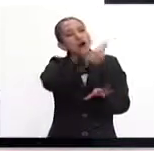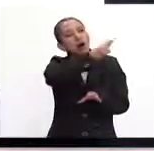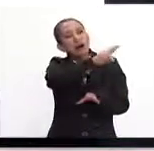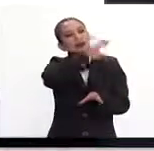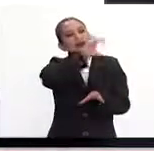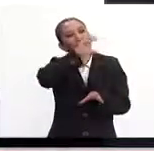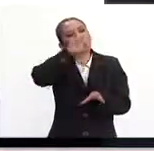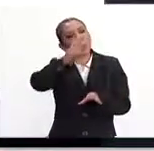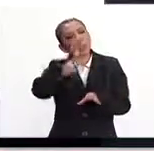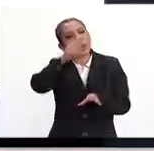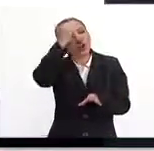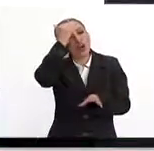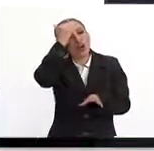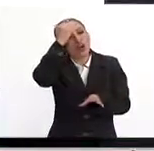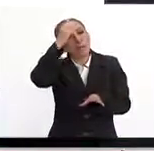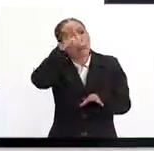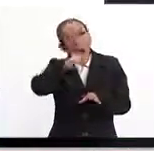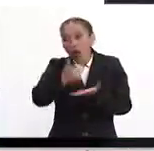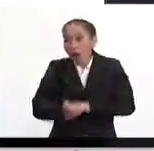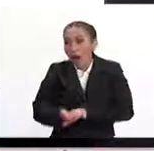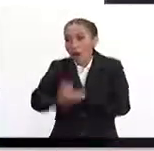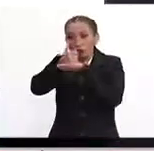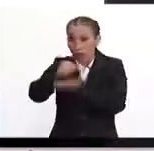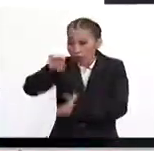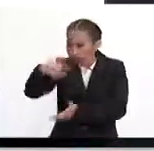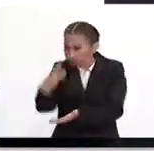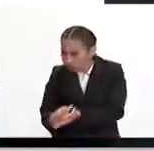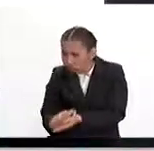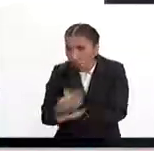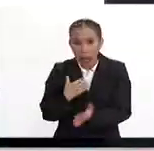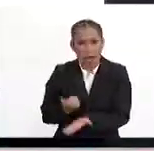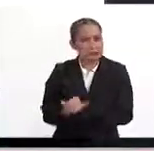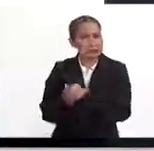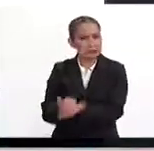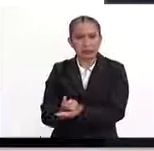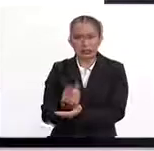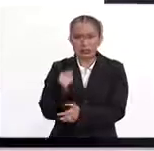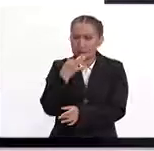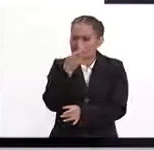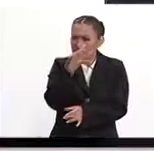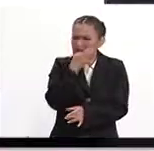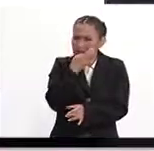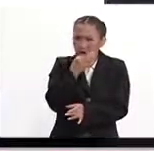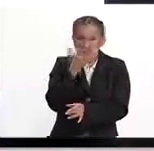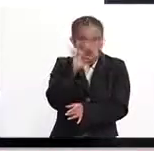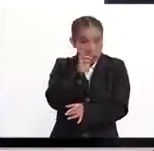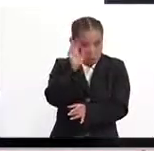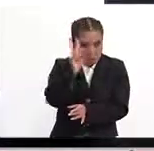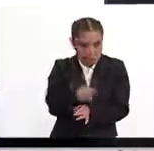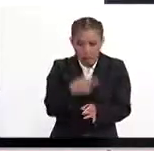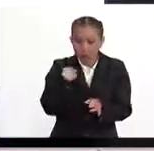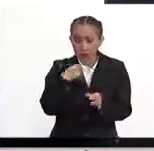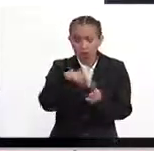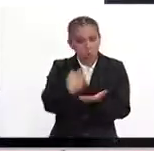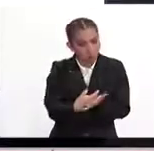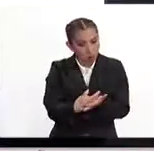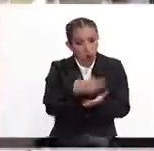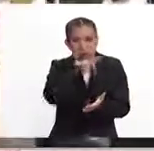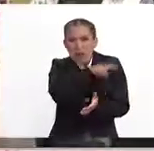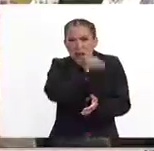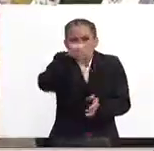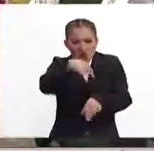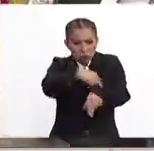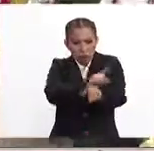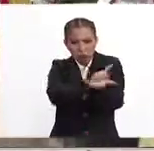decías, para saber actuar. Está comprobado que los primeros minutos de un paro cardíaco, cuando